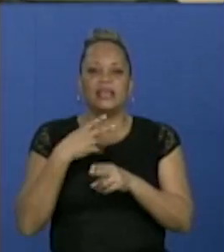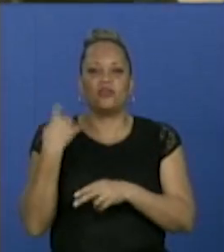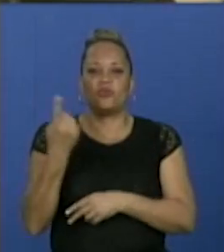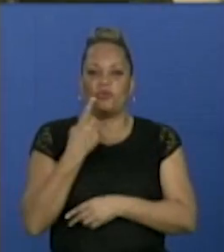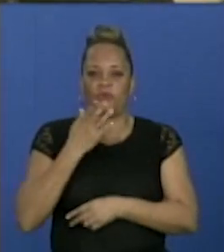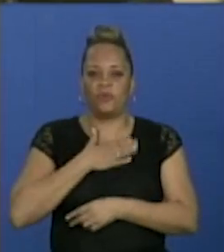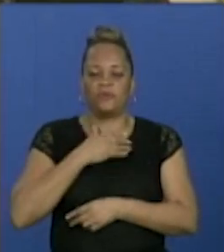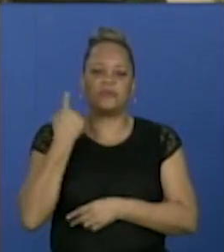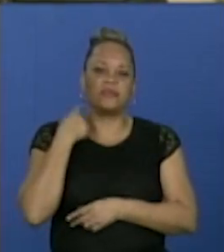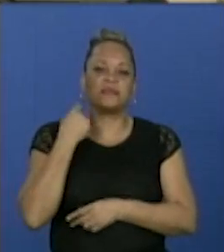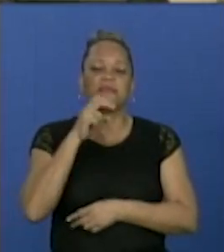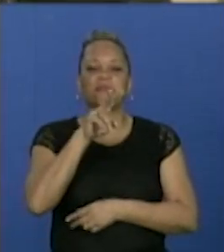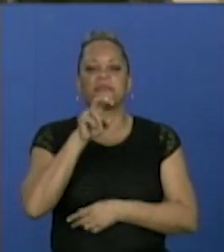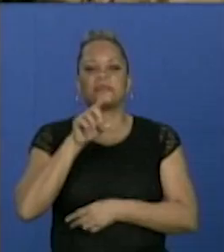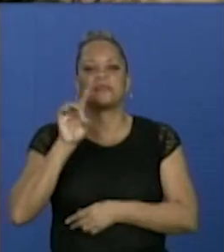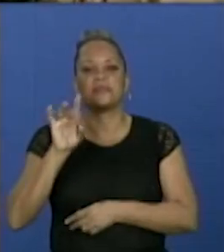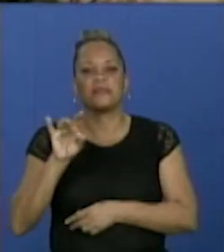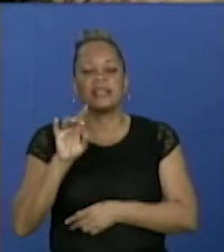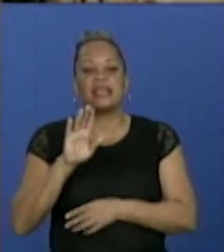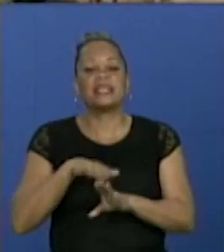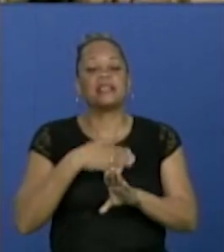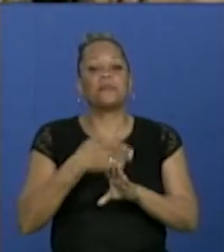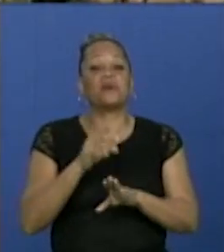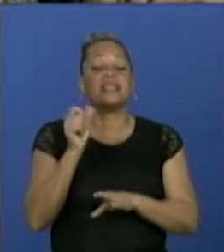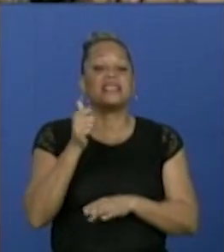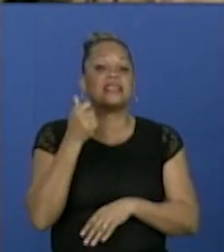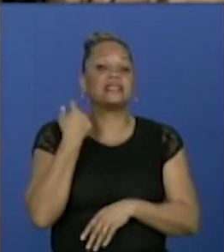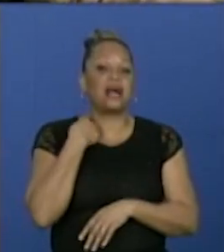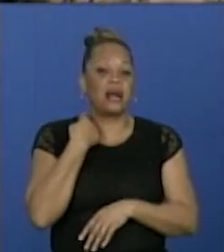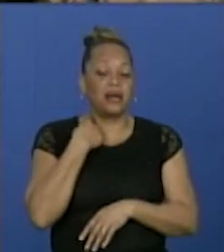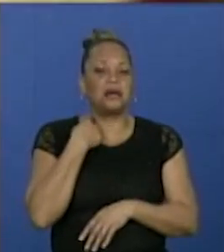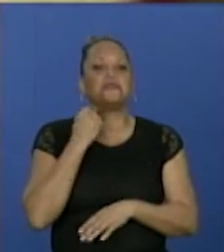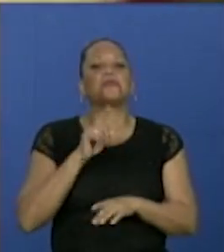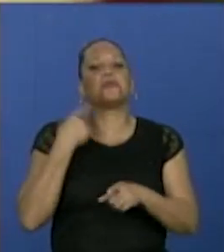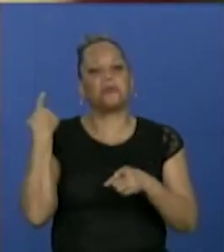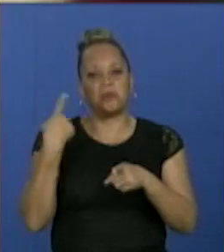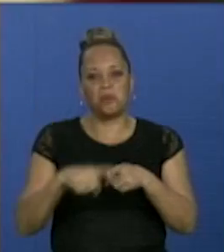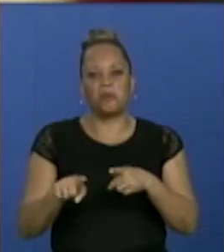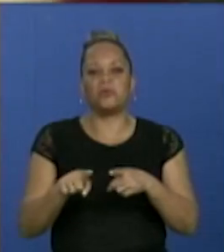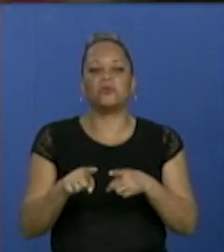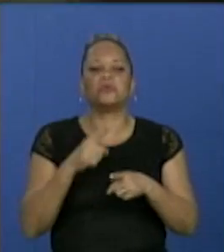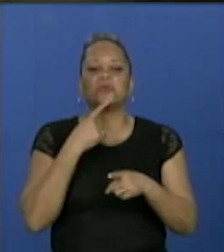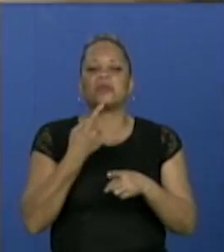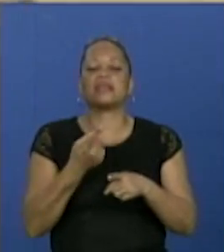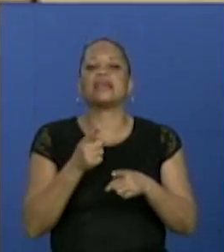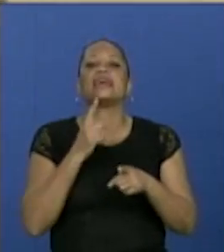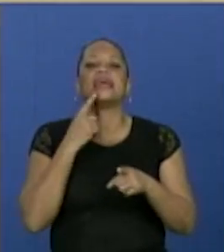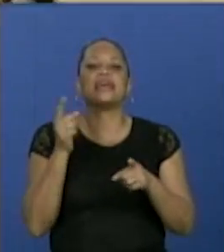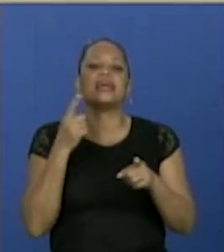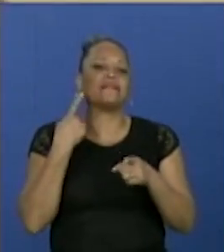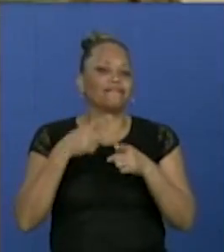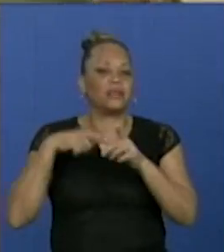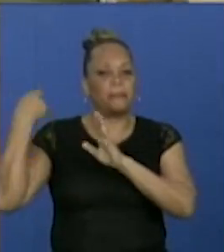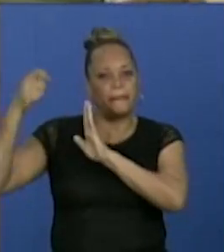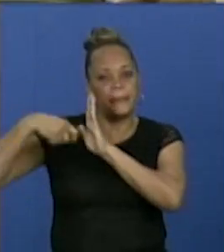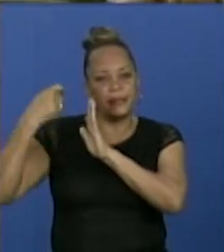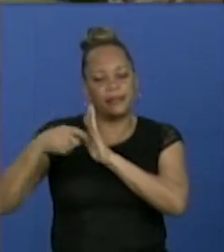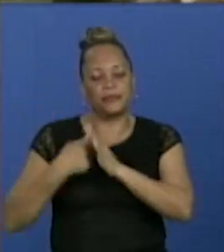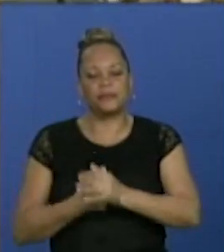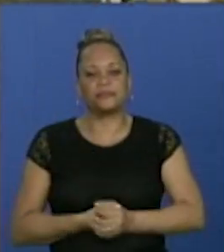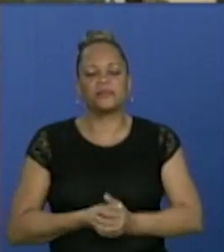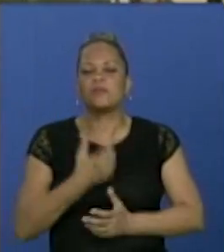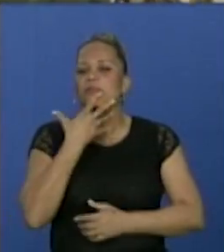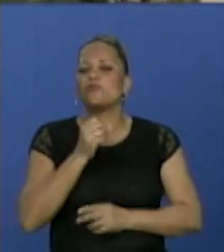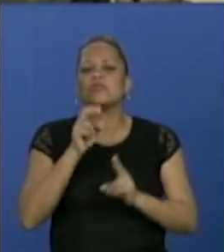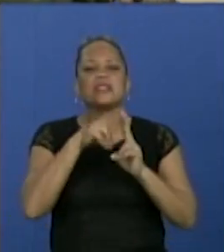2015, y casi una década después se enfrenta a un protagónico en la pantalla chica. Lo que me atrae el teatro